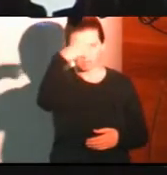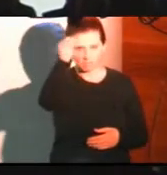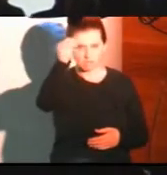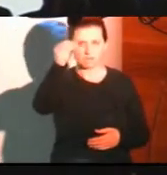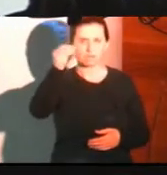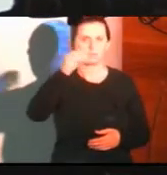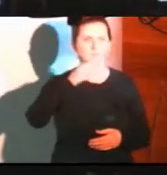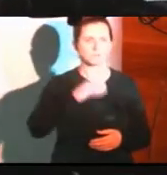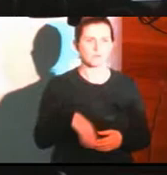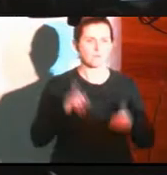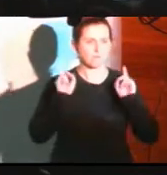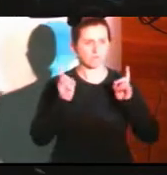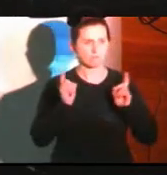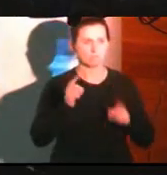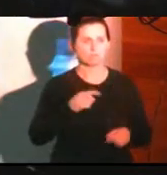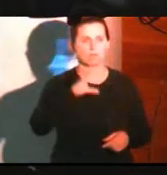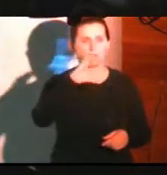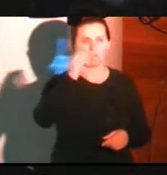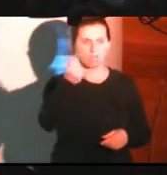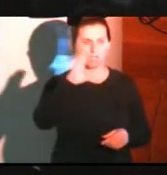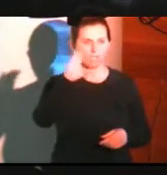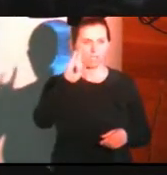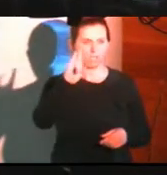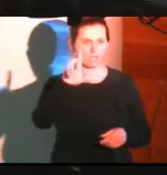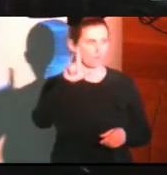Angostura, el profesor Roberto Cacó.